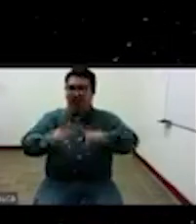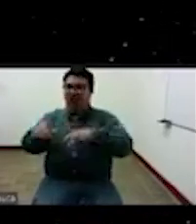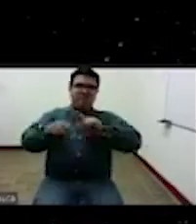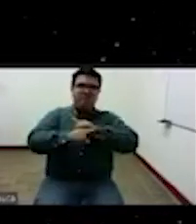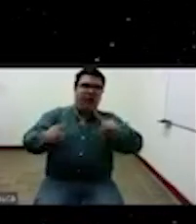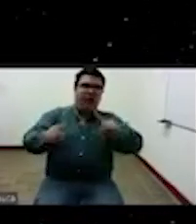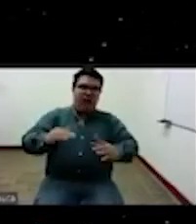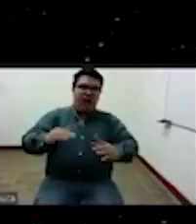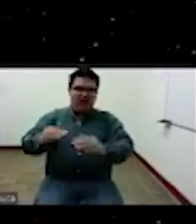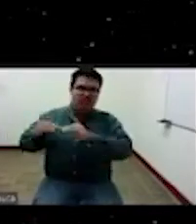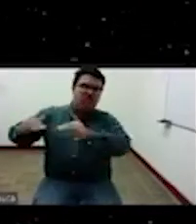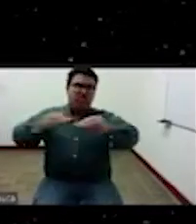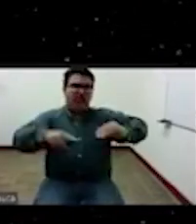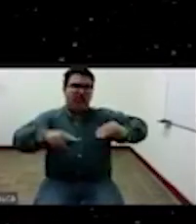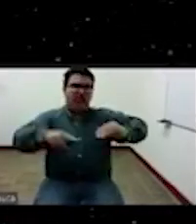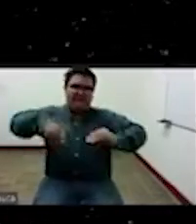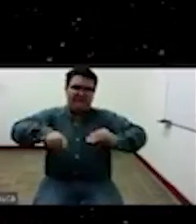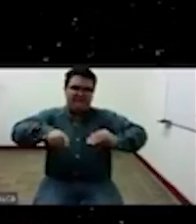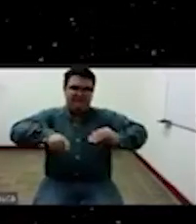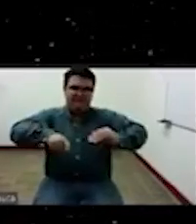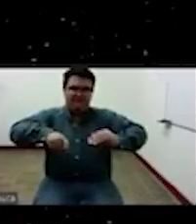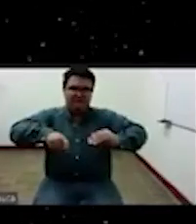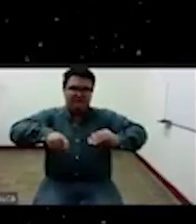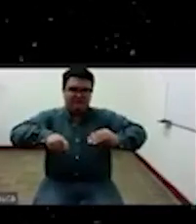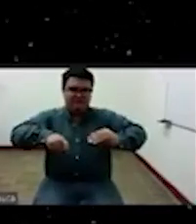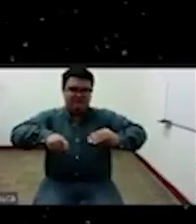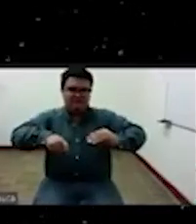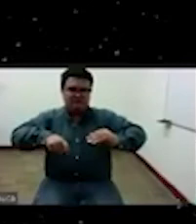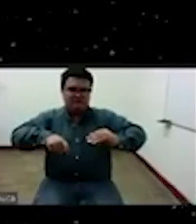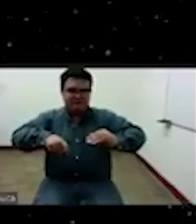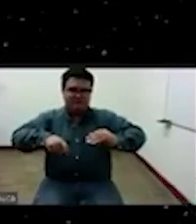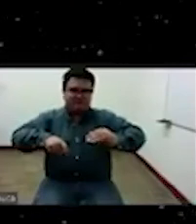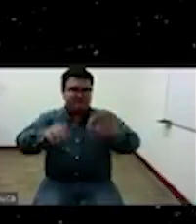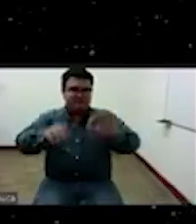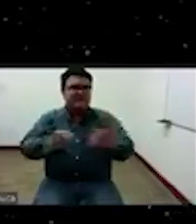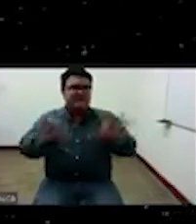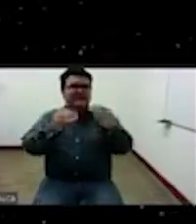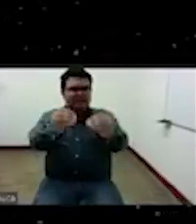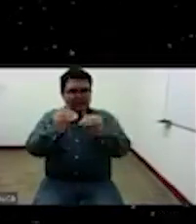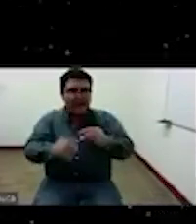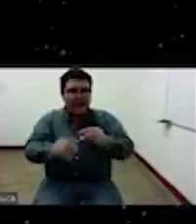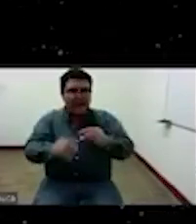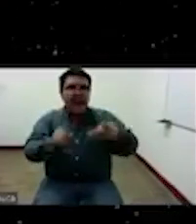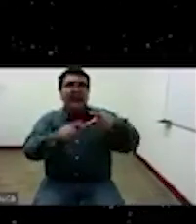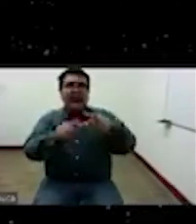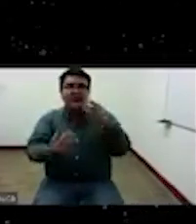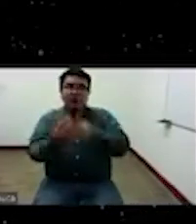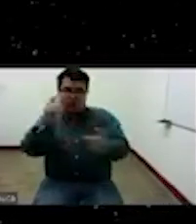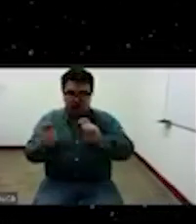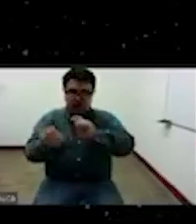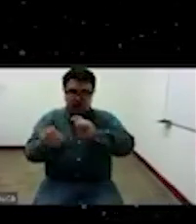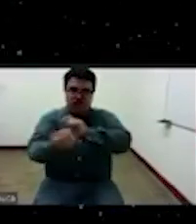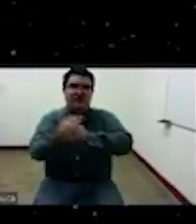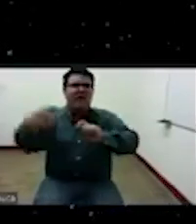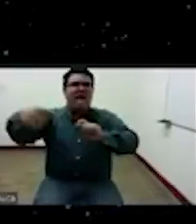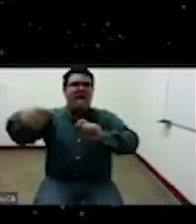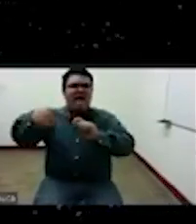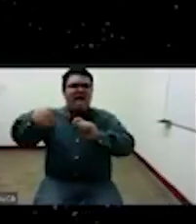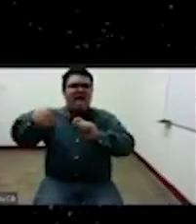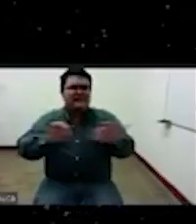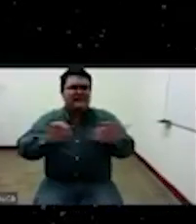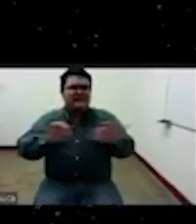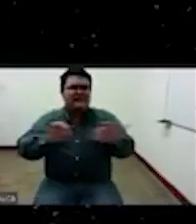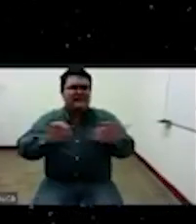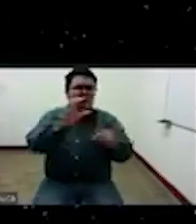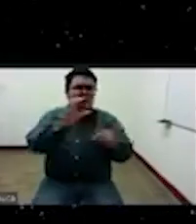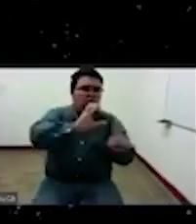diferencia y lo que se busca con el proyecto de la transmodernidad es que se dialogue y que